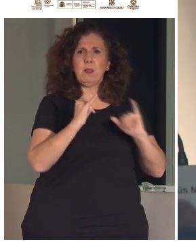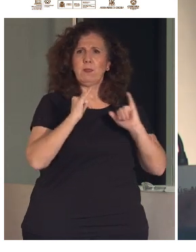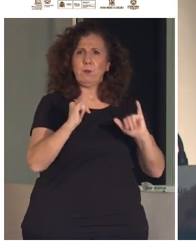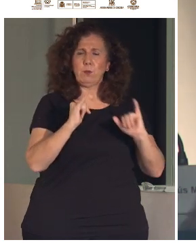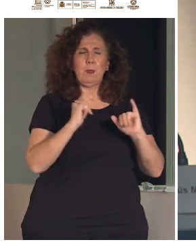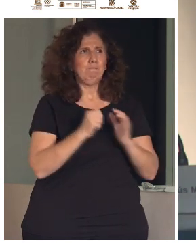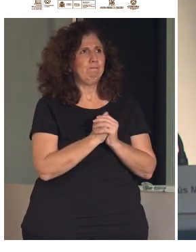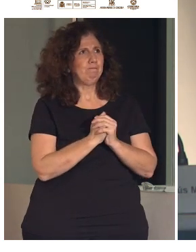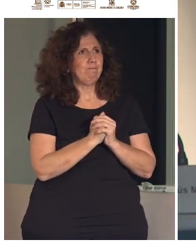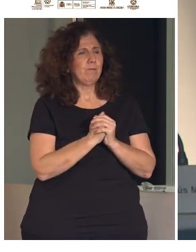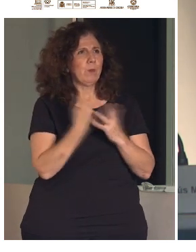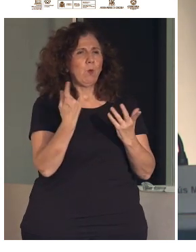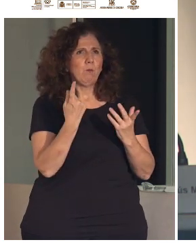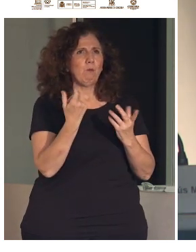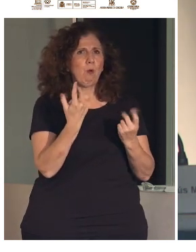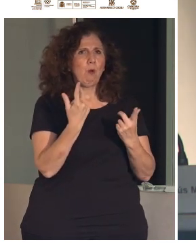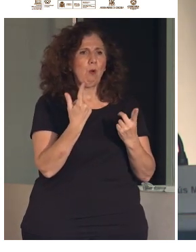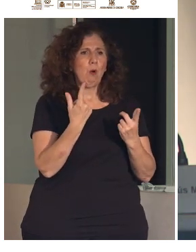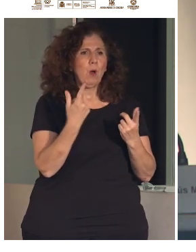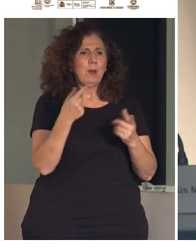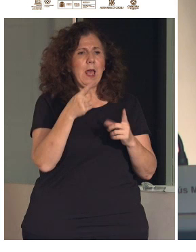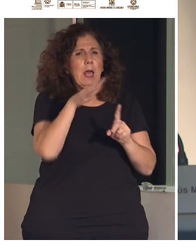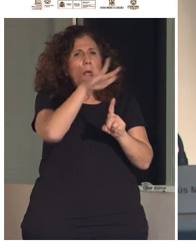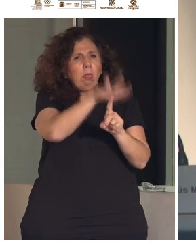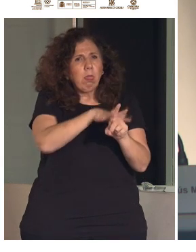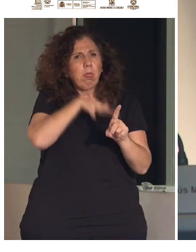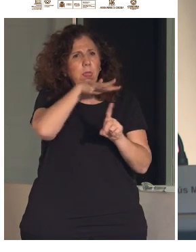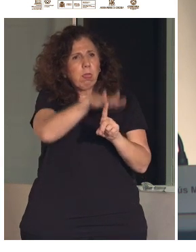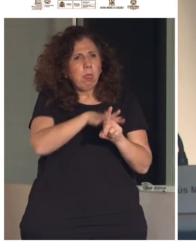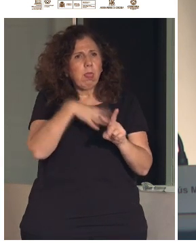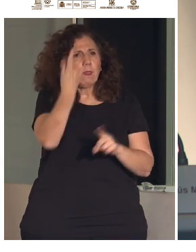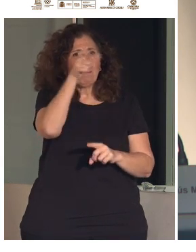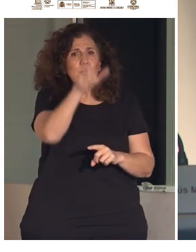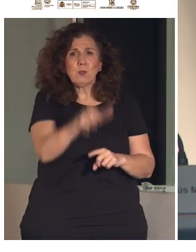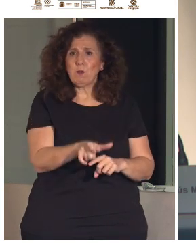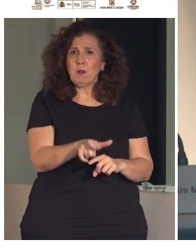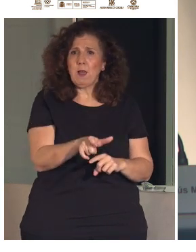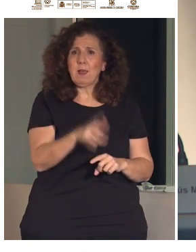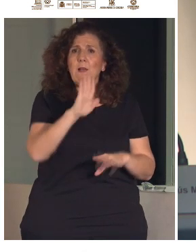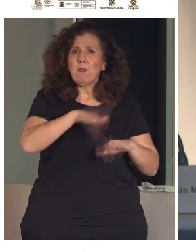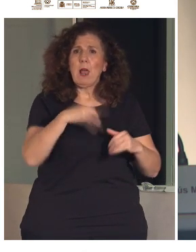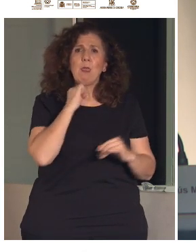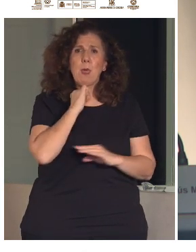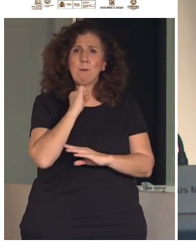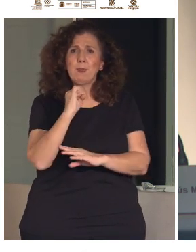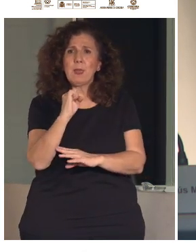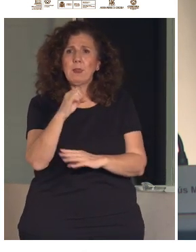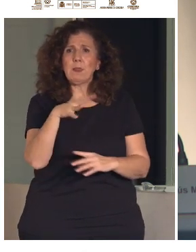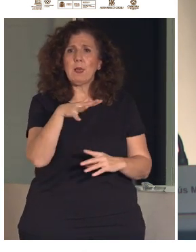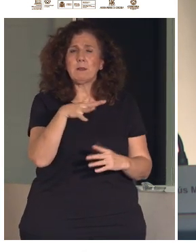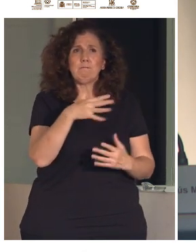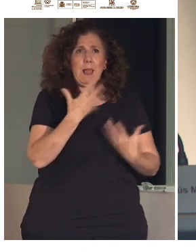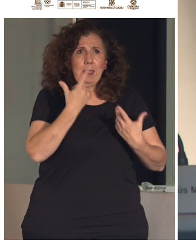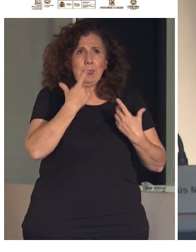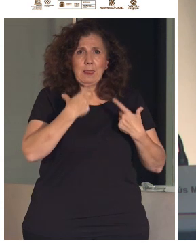de vidas asistidas en una perpetua minoría de edad y dependientes de instancias ajenas a la